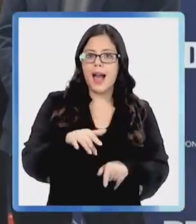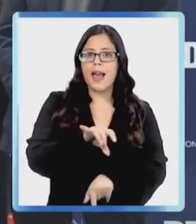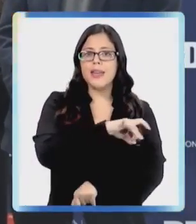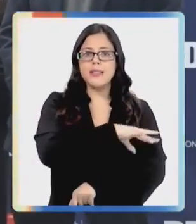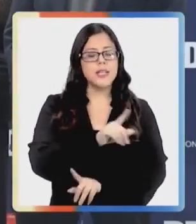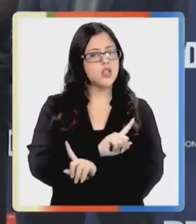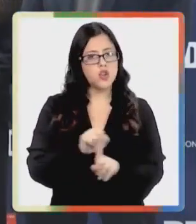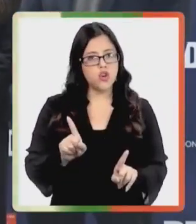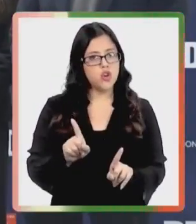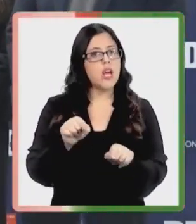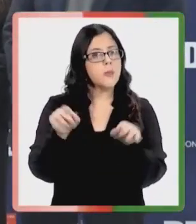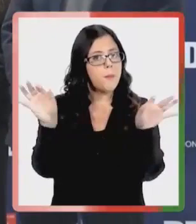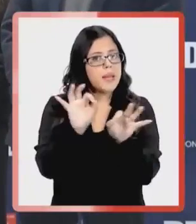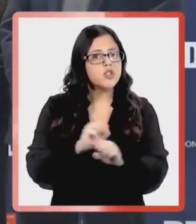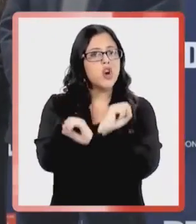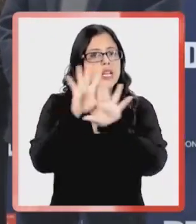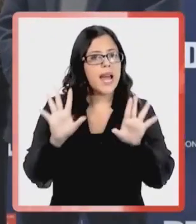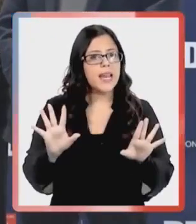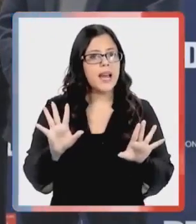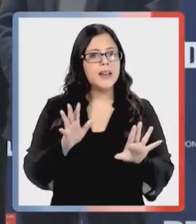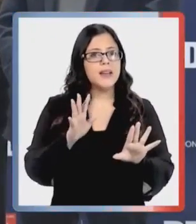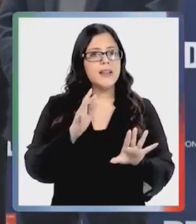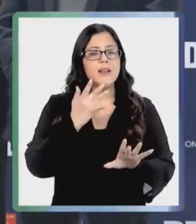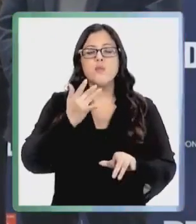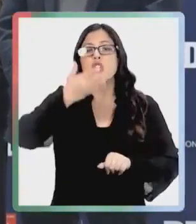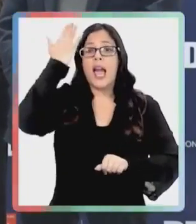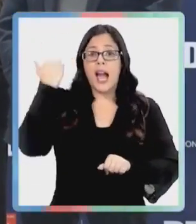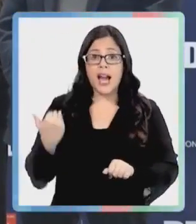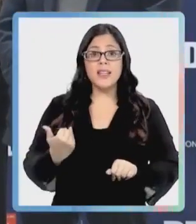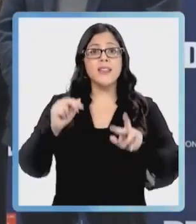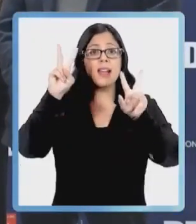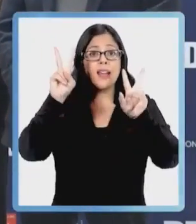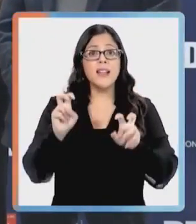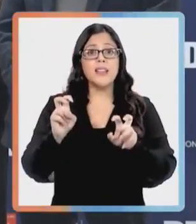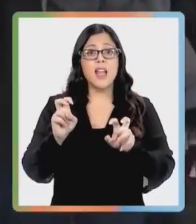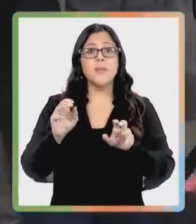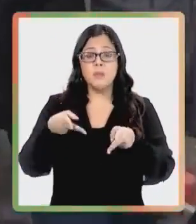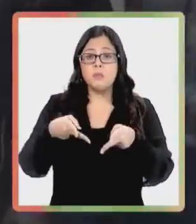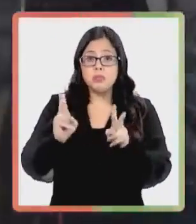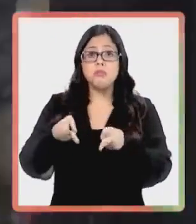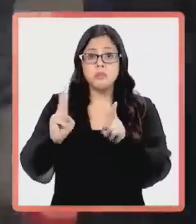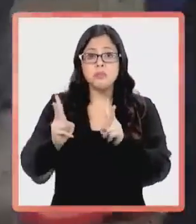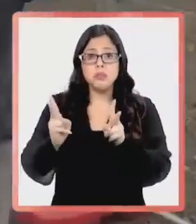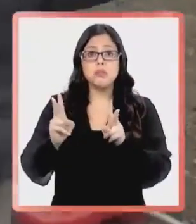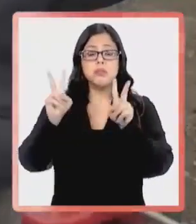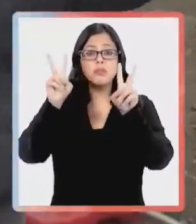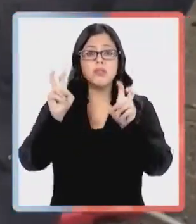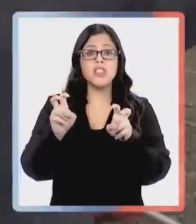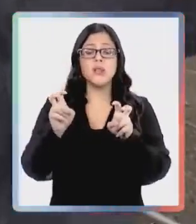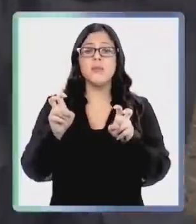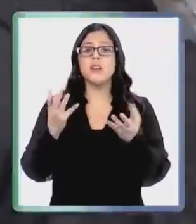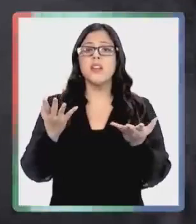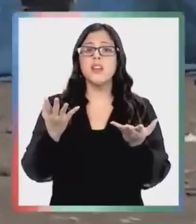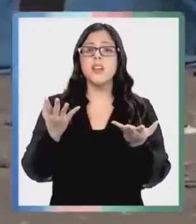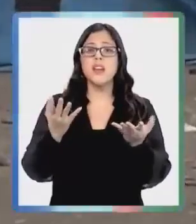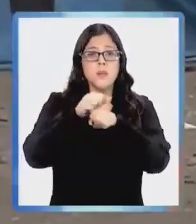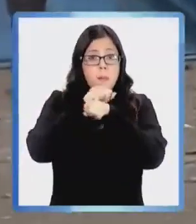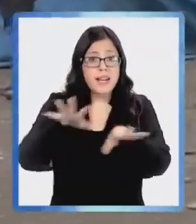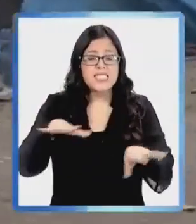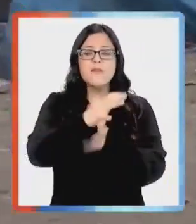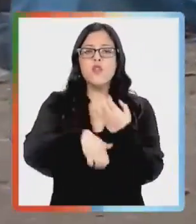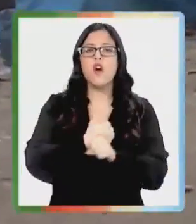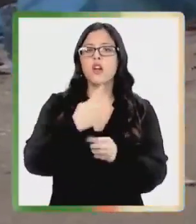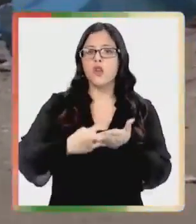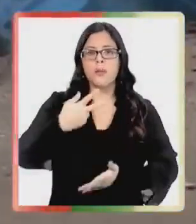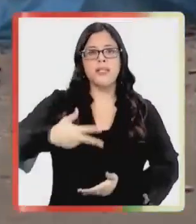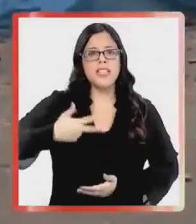perdonazo y la última regularización masiva fue el año 2018, donde se regularizaron cerca de 300